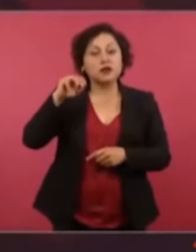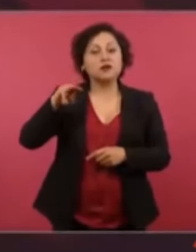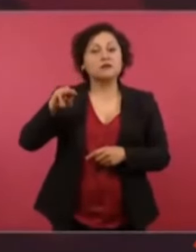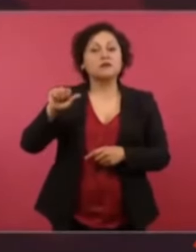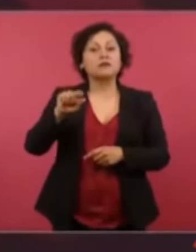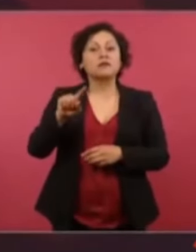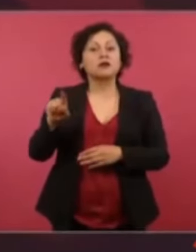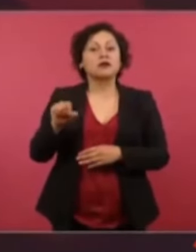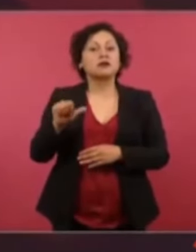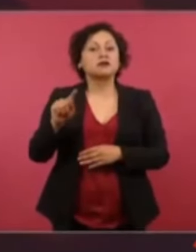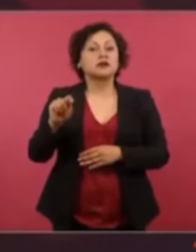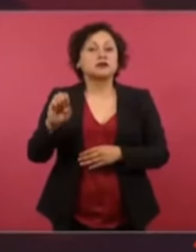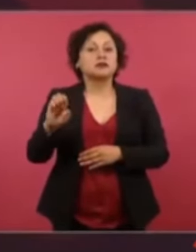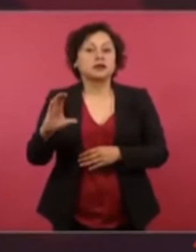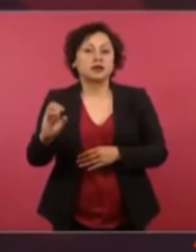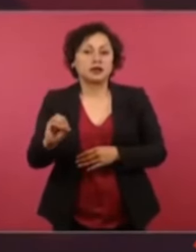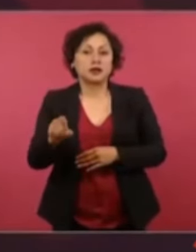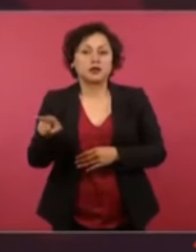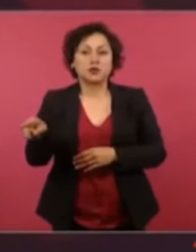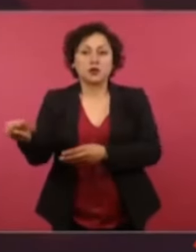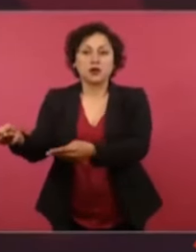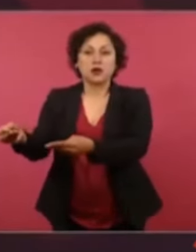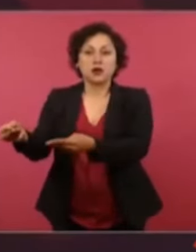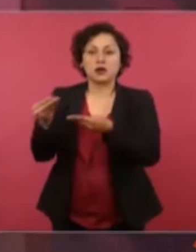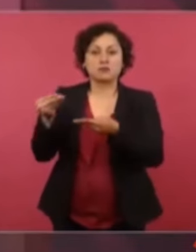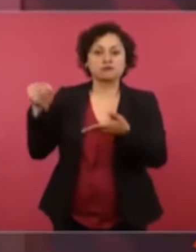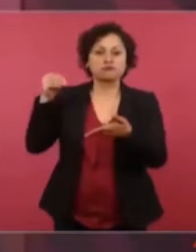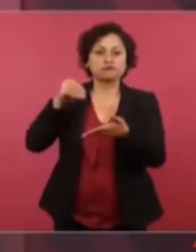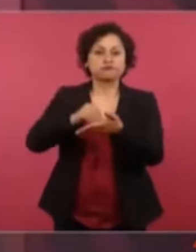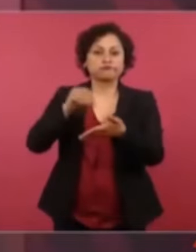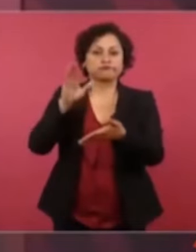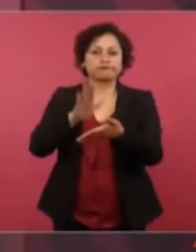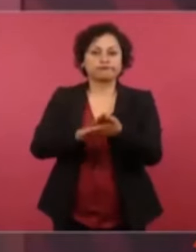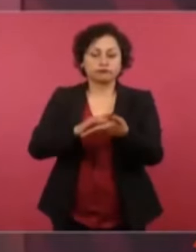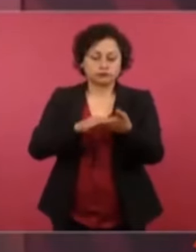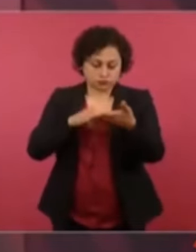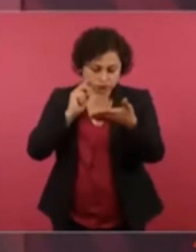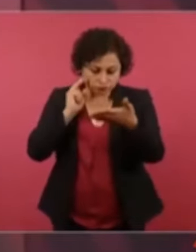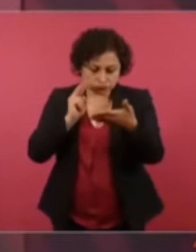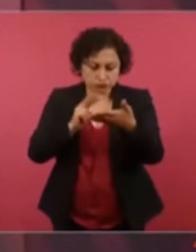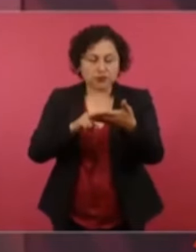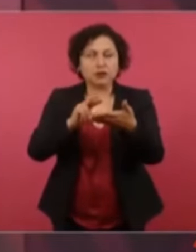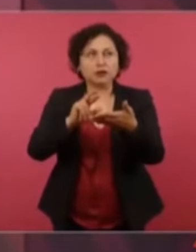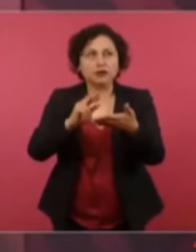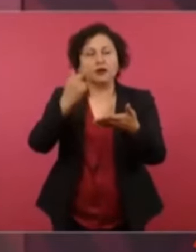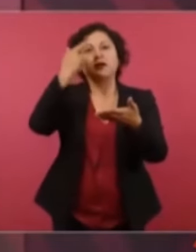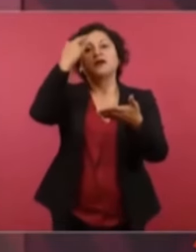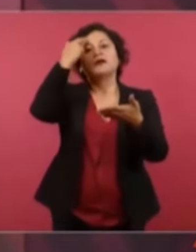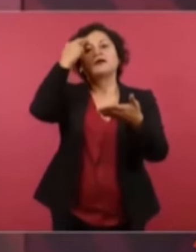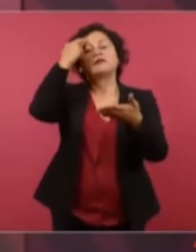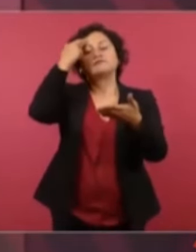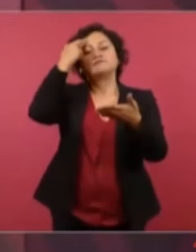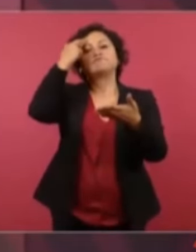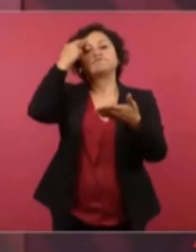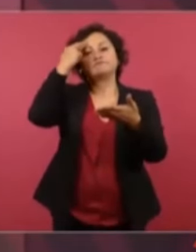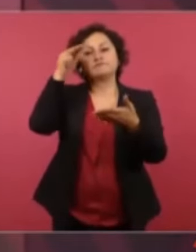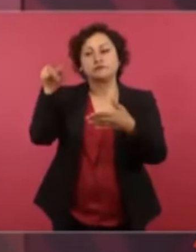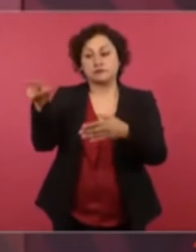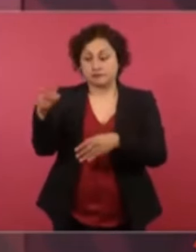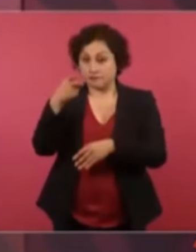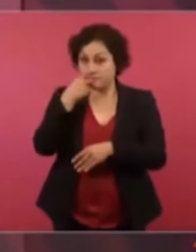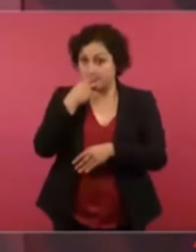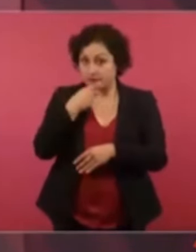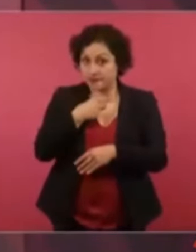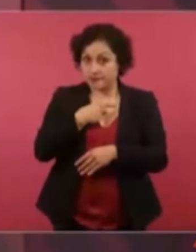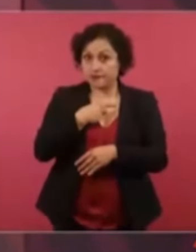me puso la frase me recordó la frase me dijo como